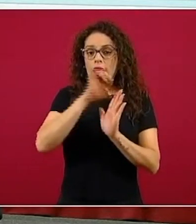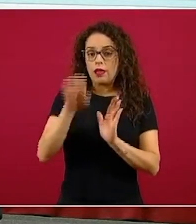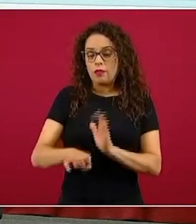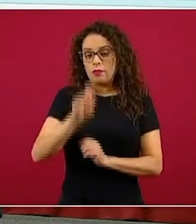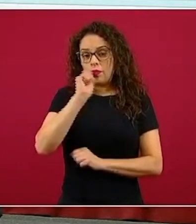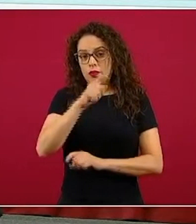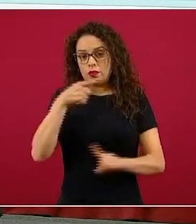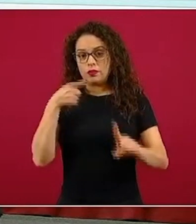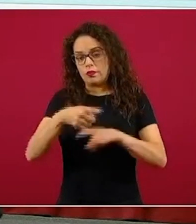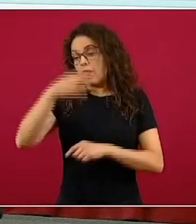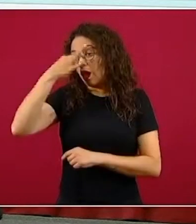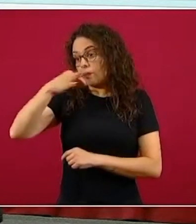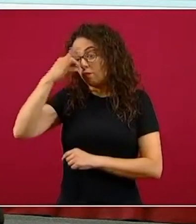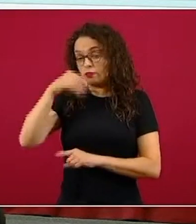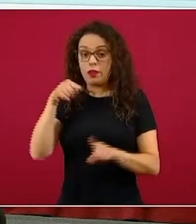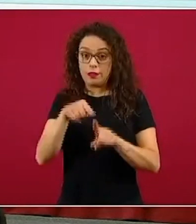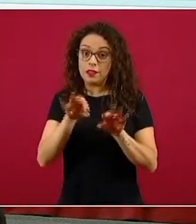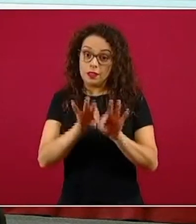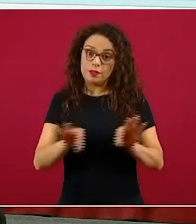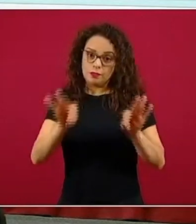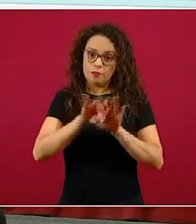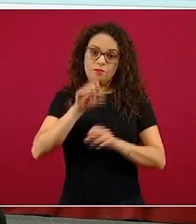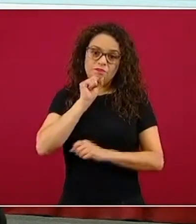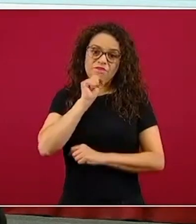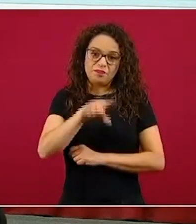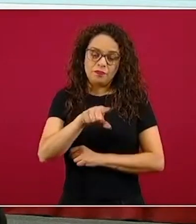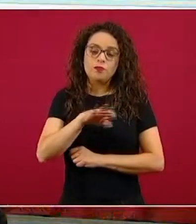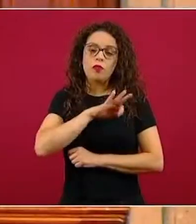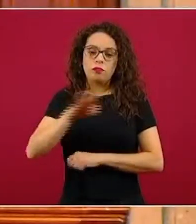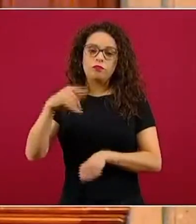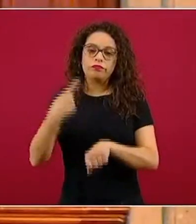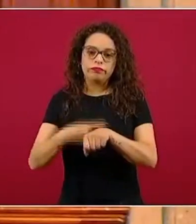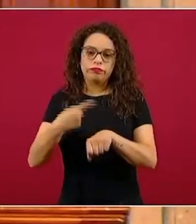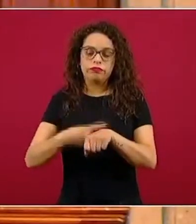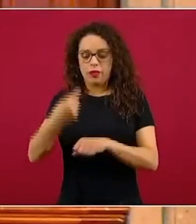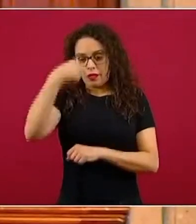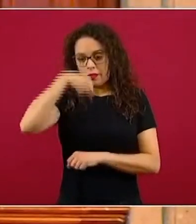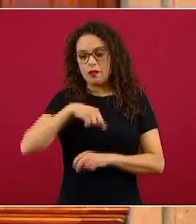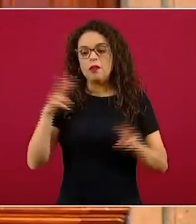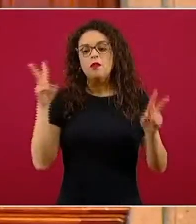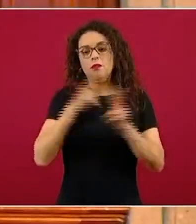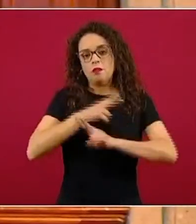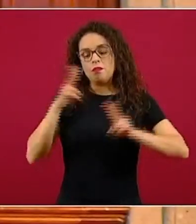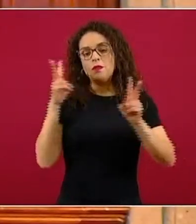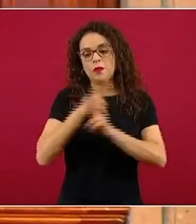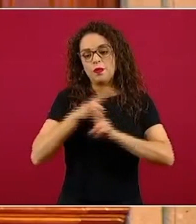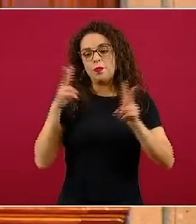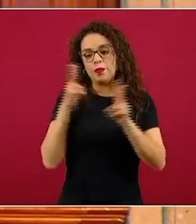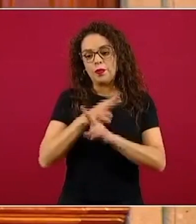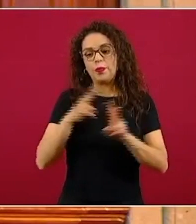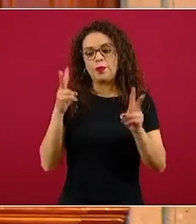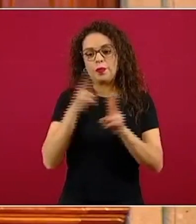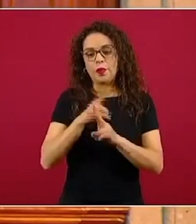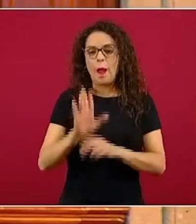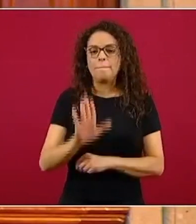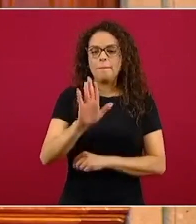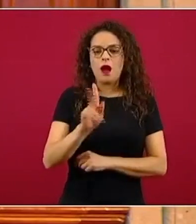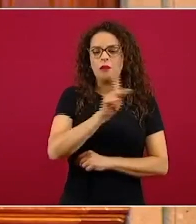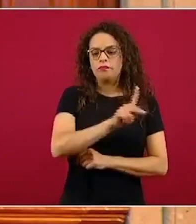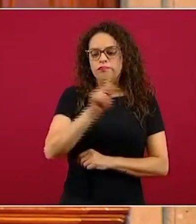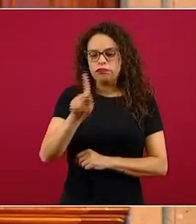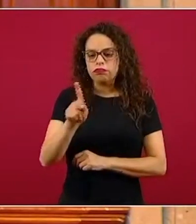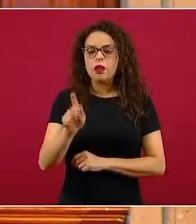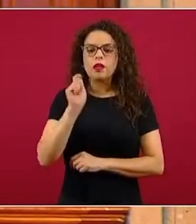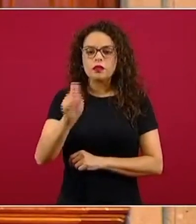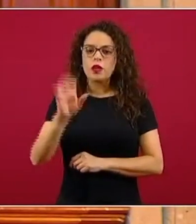general de epidemiología, José Luis Salomía, informó que se cuenta con 47.589 casos sospechosos a la espera de un